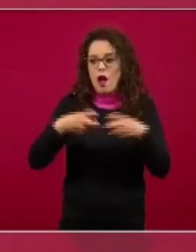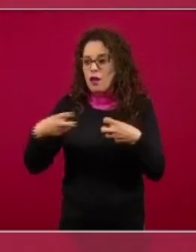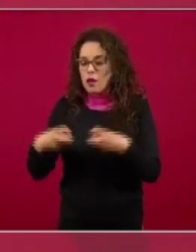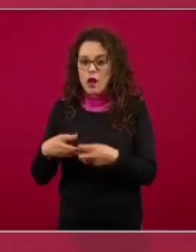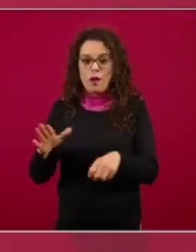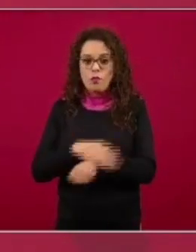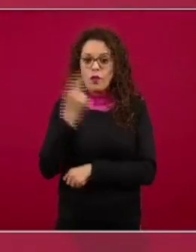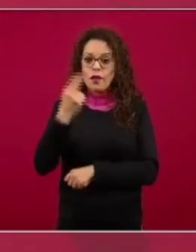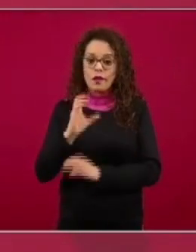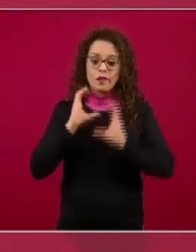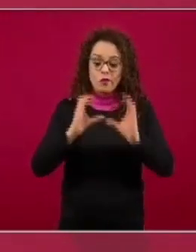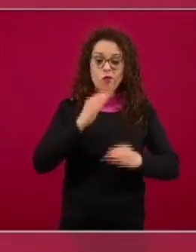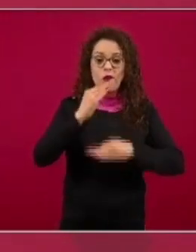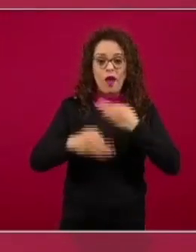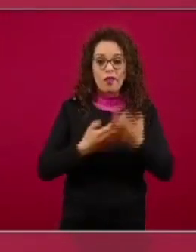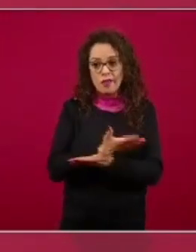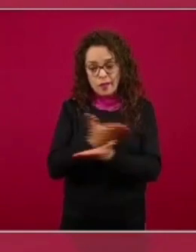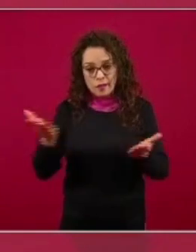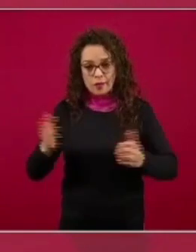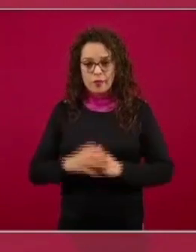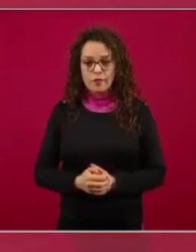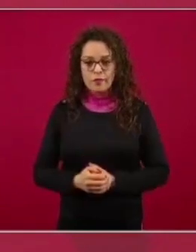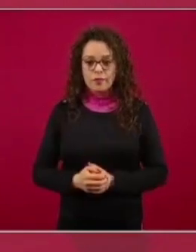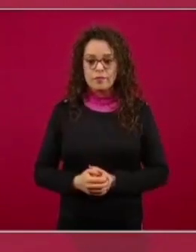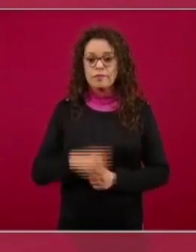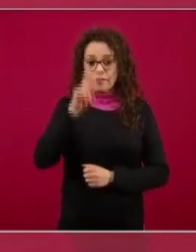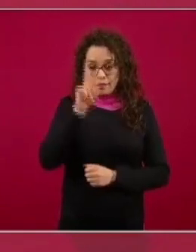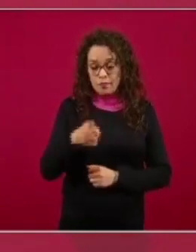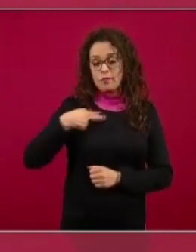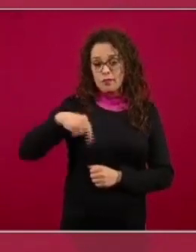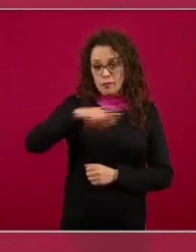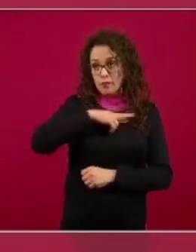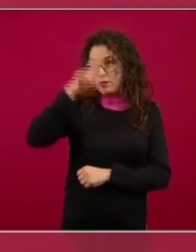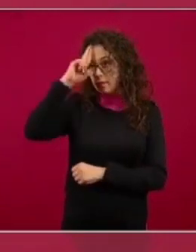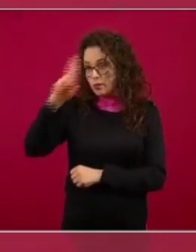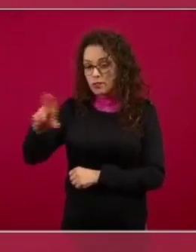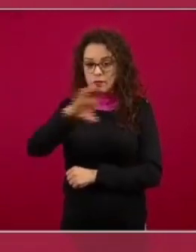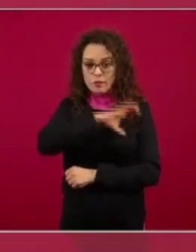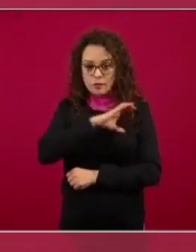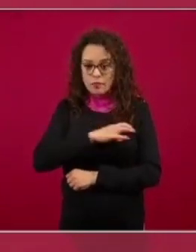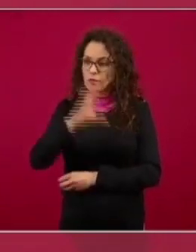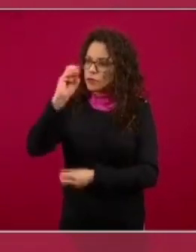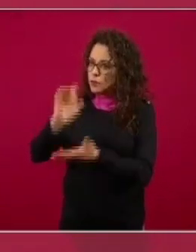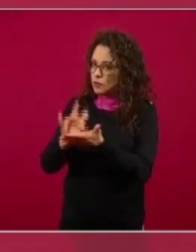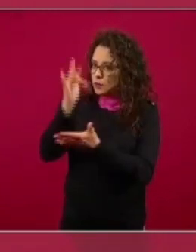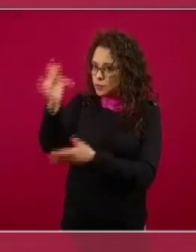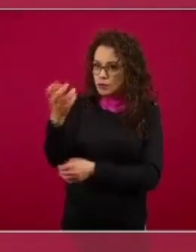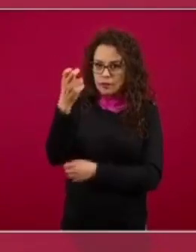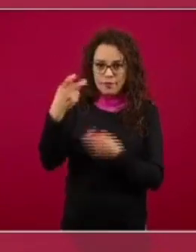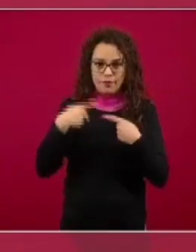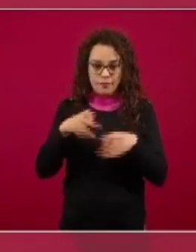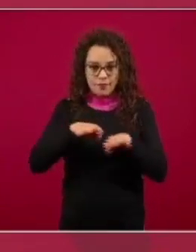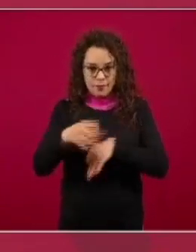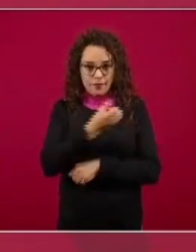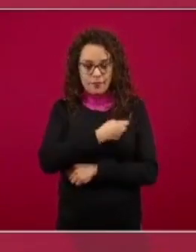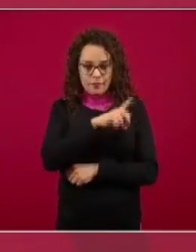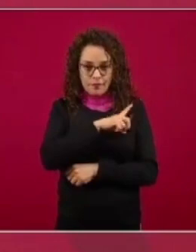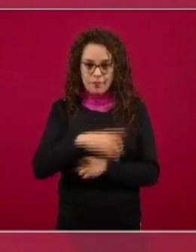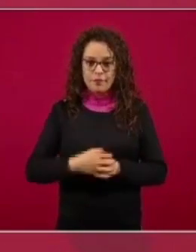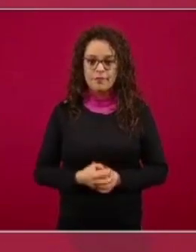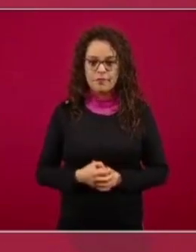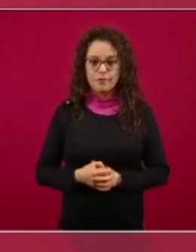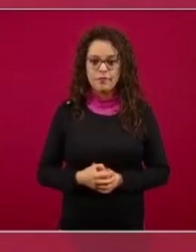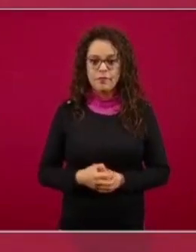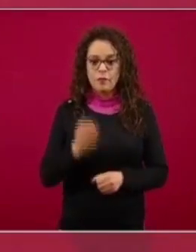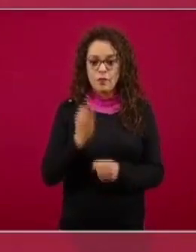todas y a todos y les enviamos como siempre todo nuestro respeto cariño y agradecimiento aquí terminamos son las 20 horas con